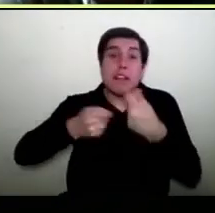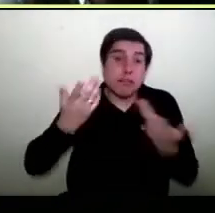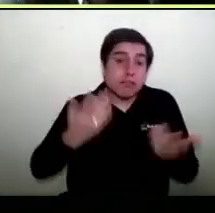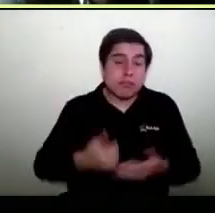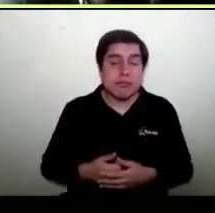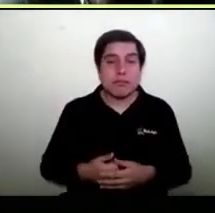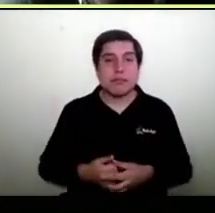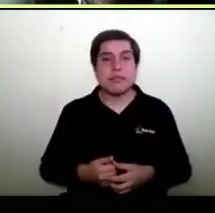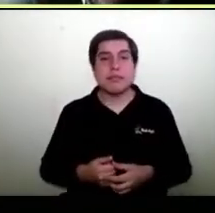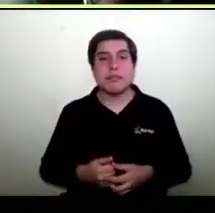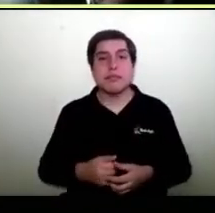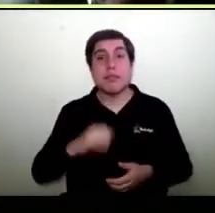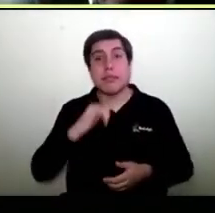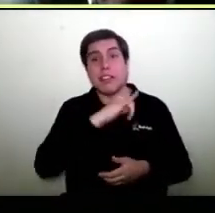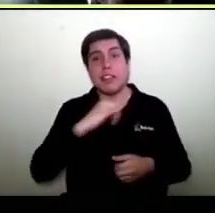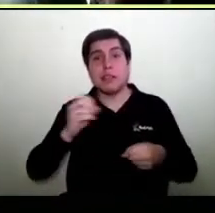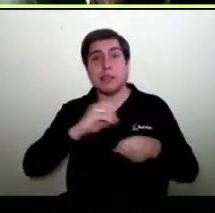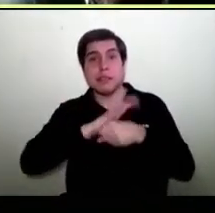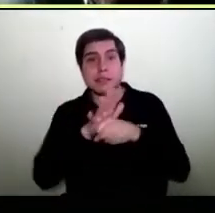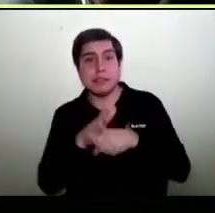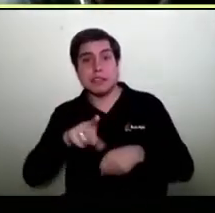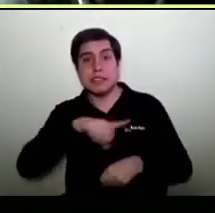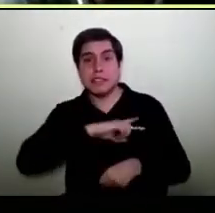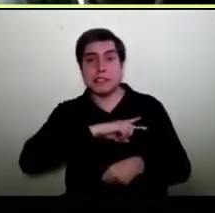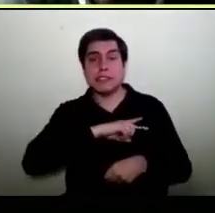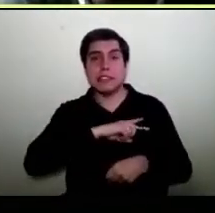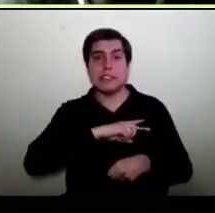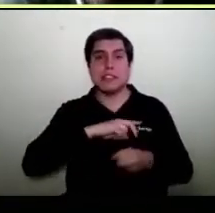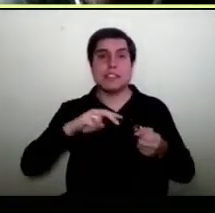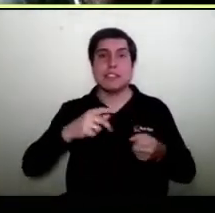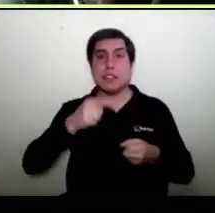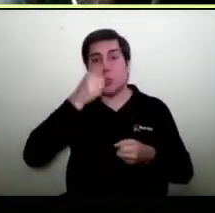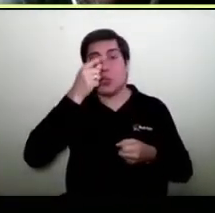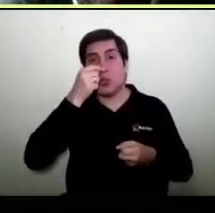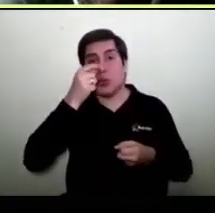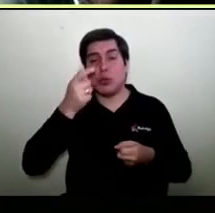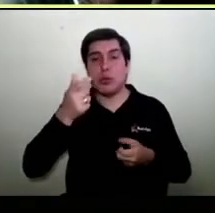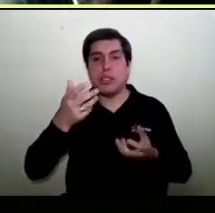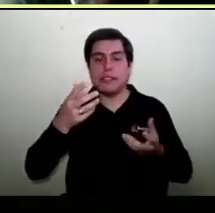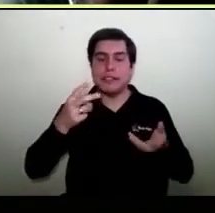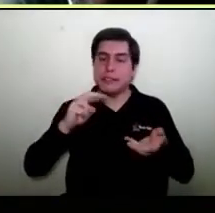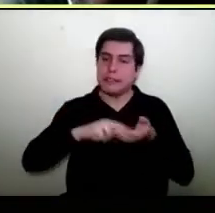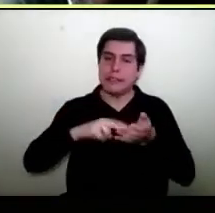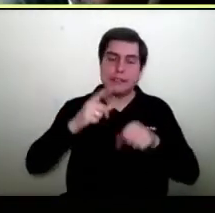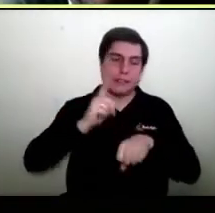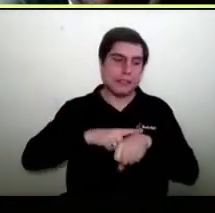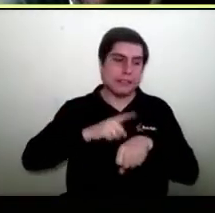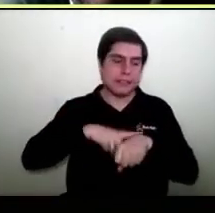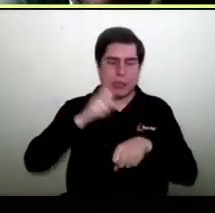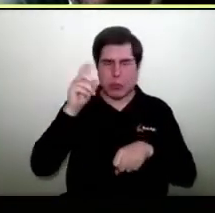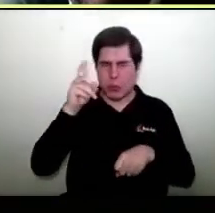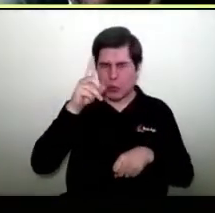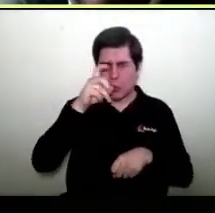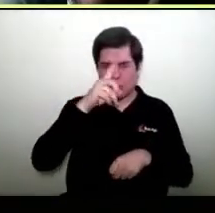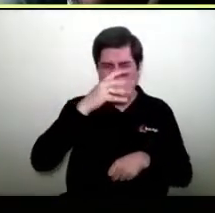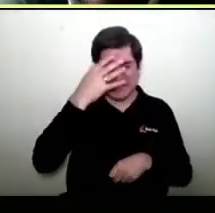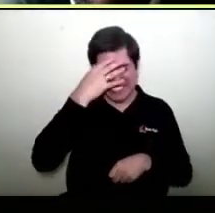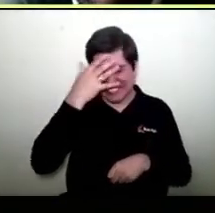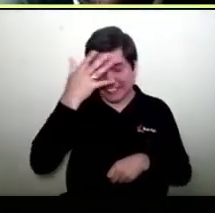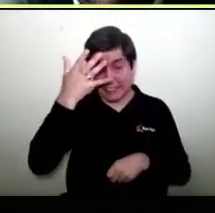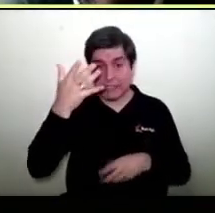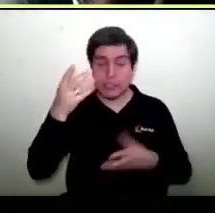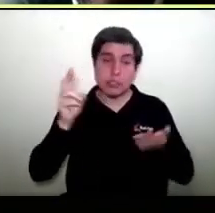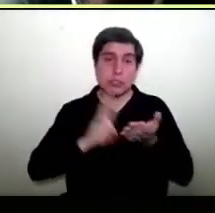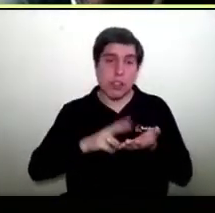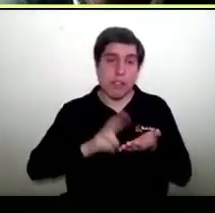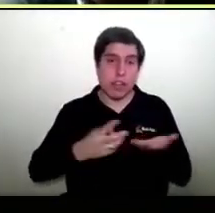y cuando vino la crisis y la pandemia entiendo que vinieron tiempos difíciles y estos tiempos difíciles existen